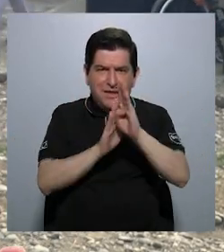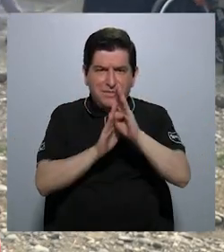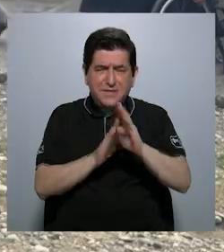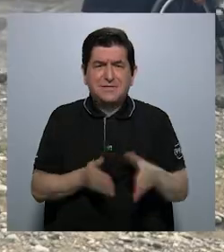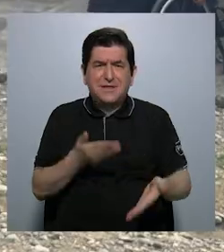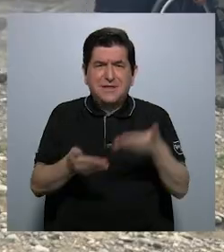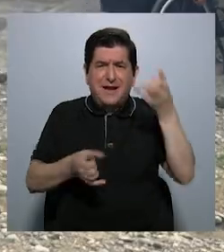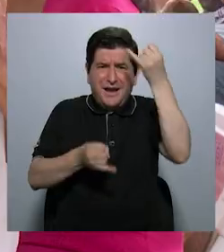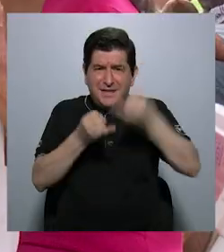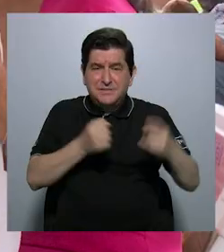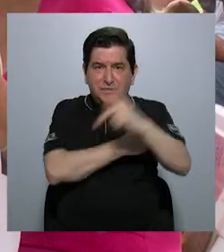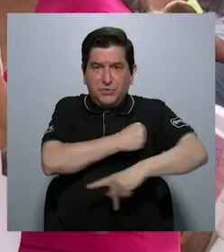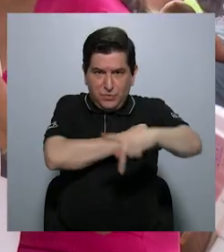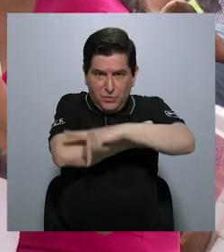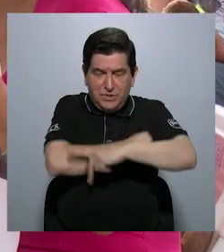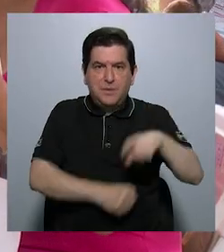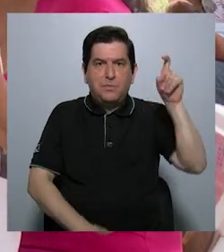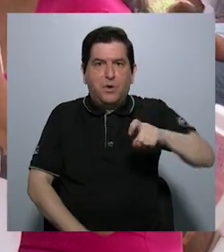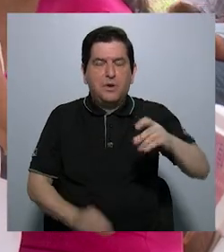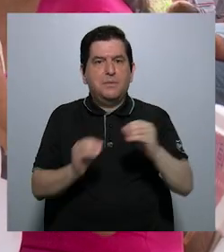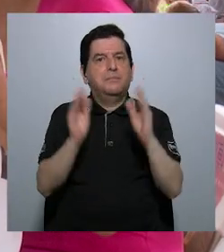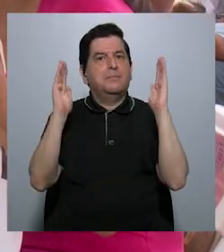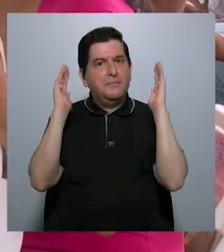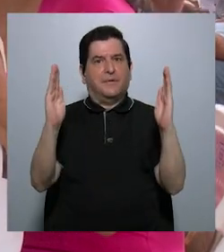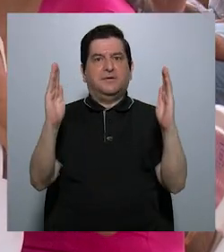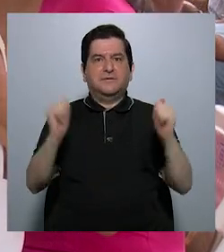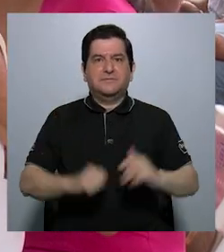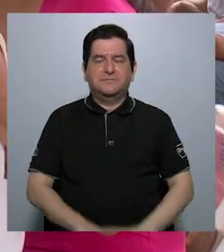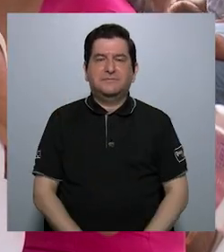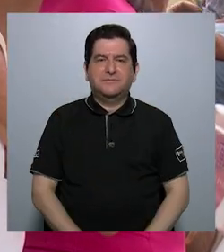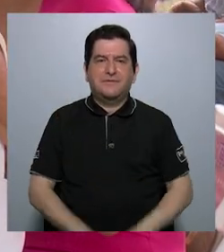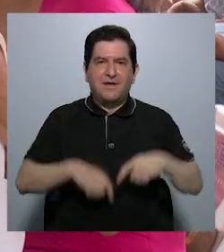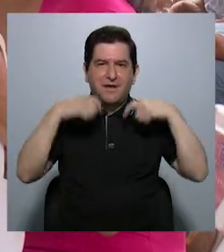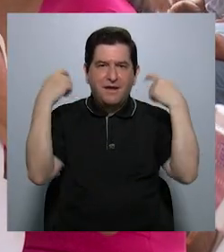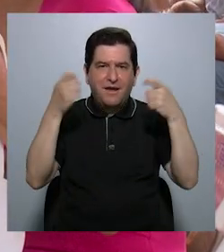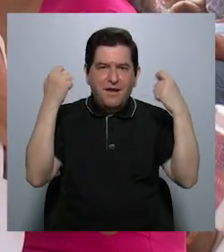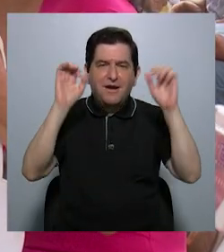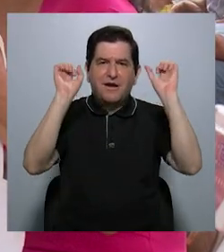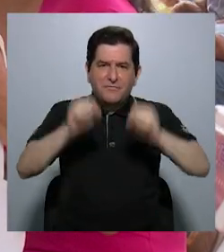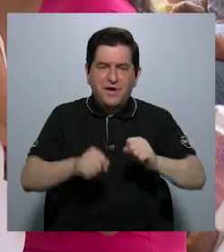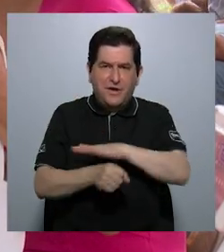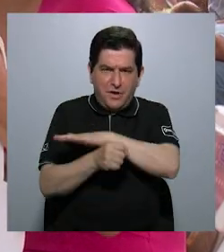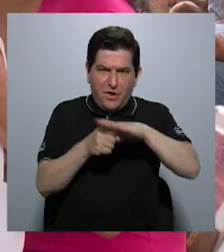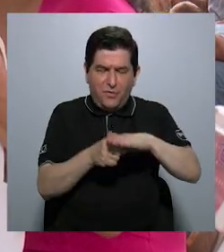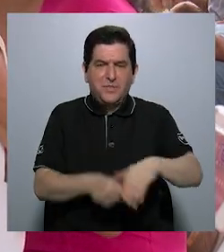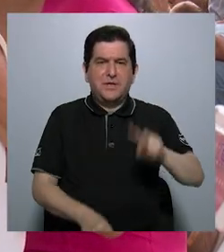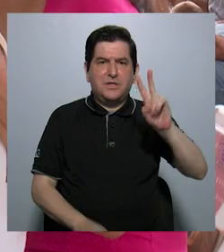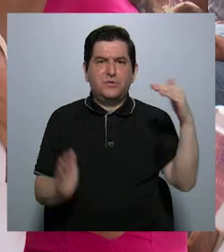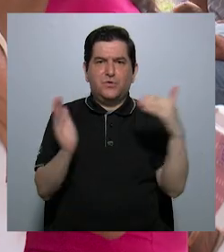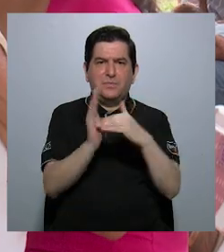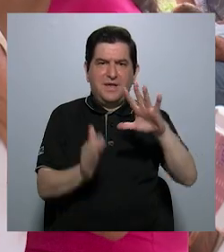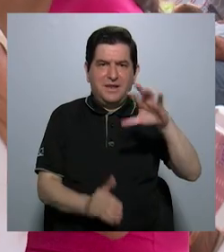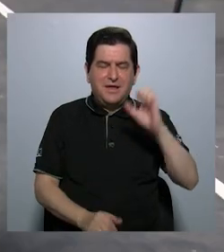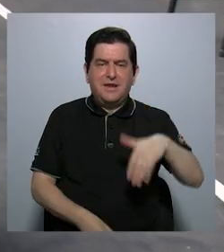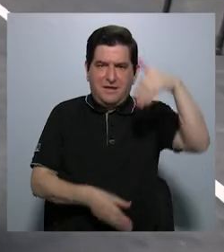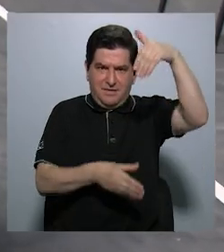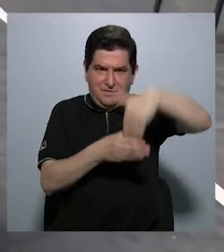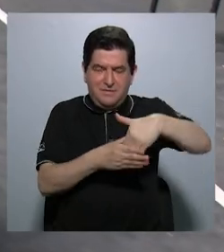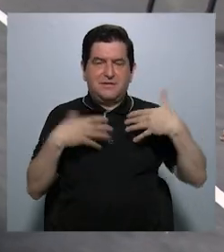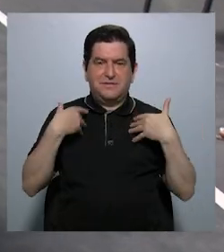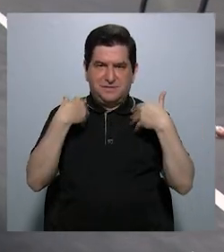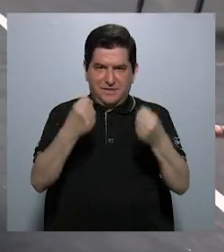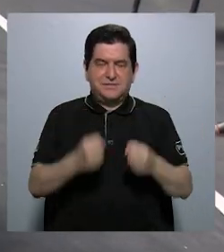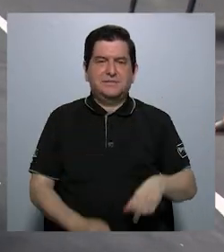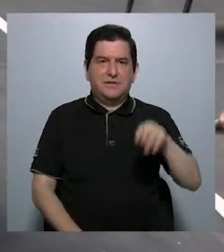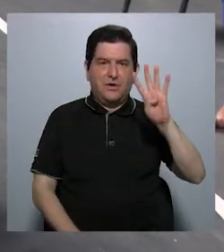casi en el último, las necesidades tenían que ser más grandes. En la feria se han logrado completar más de 2.500 intervenciones